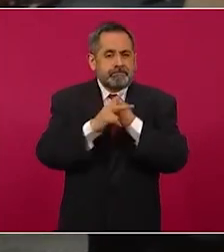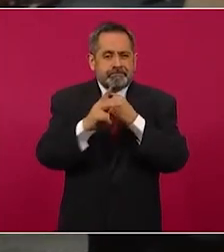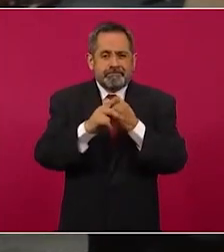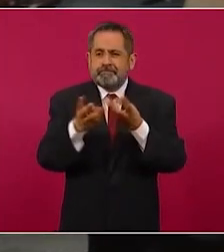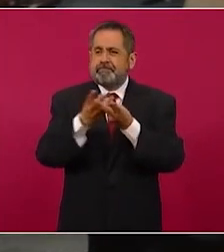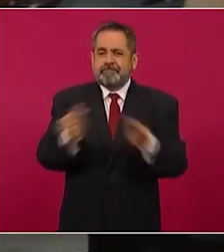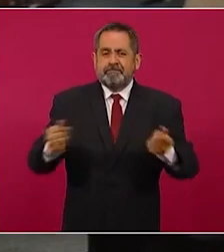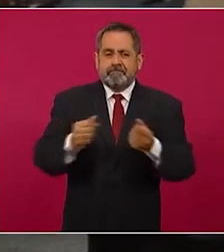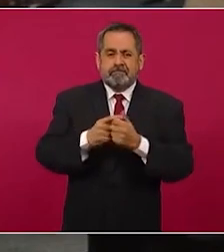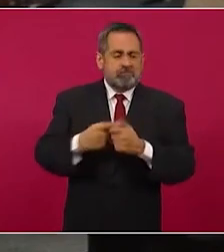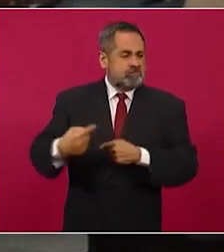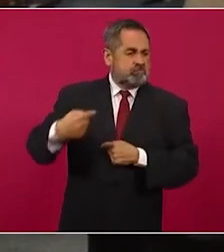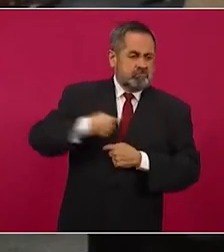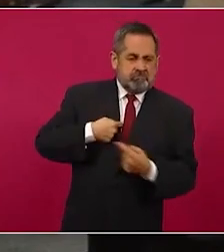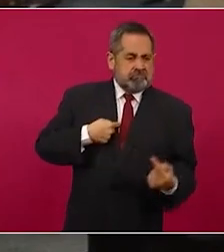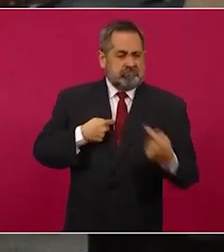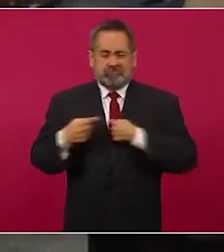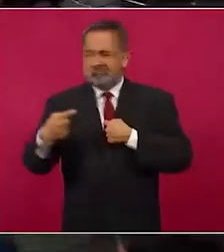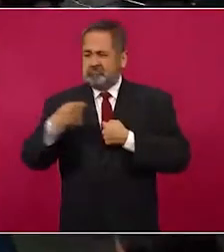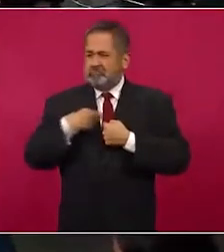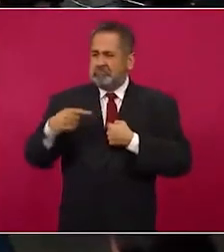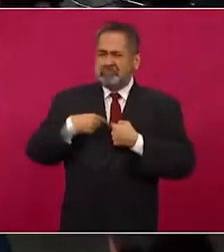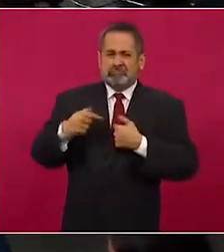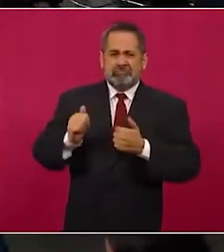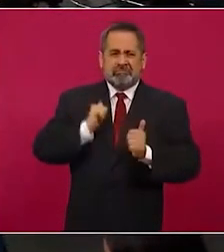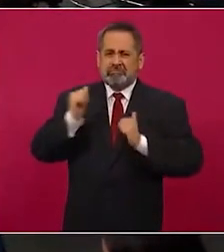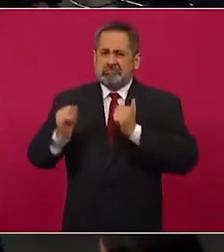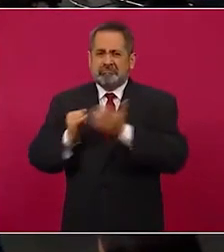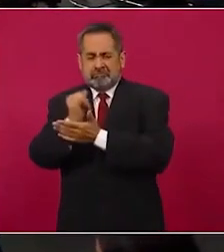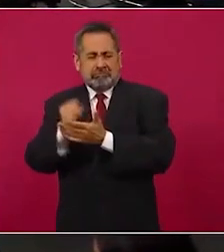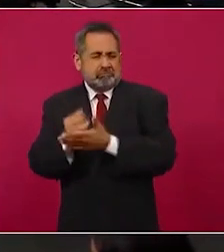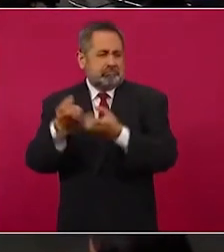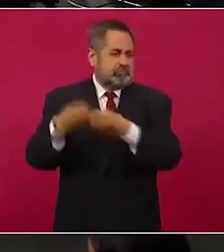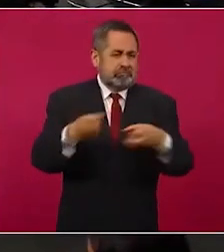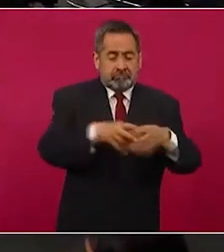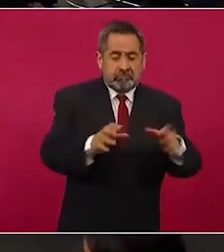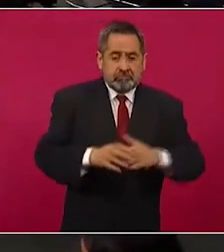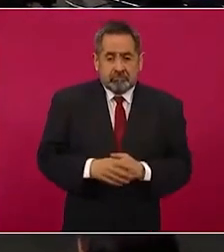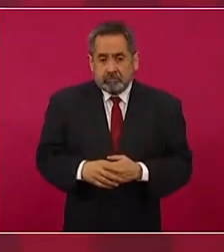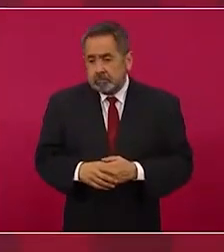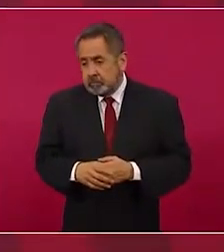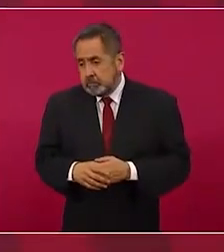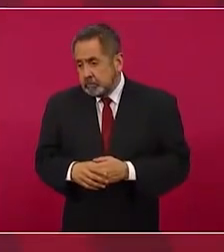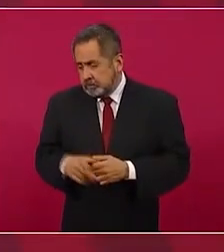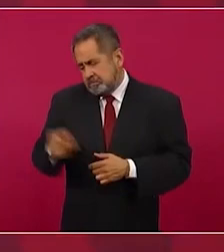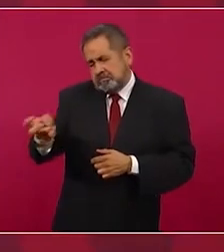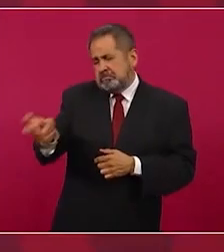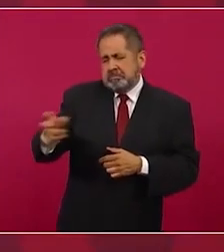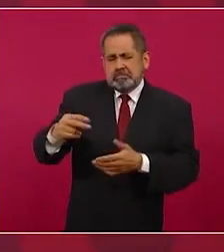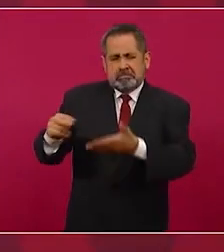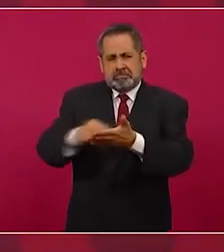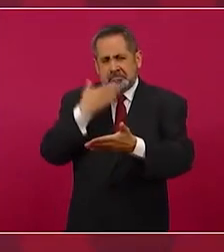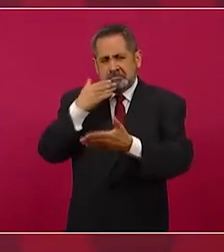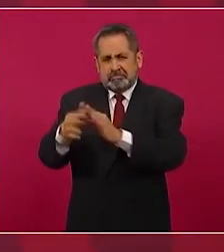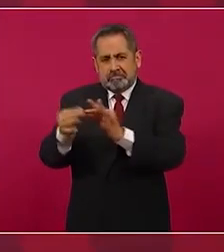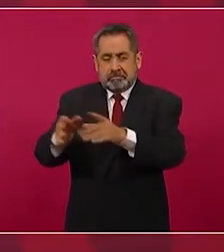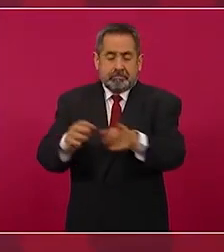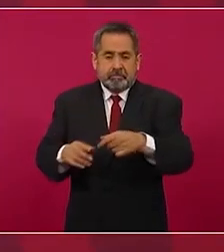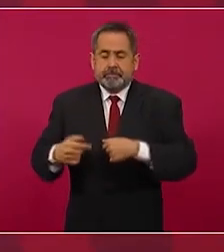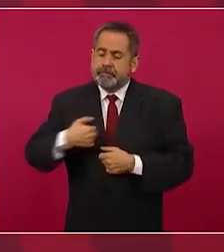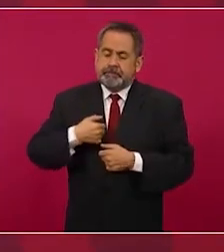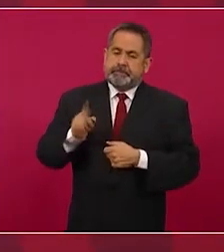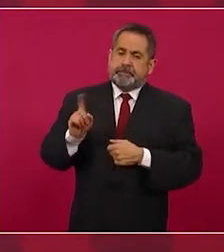el aniquilamiento sólo deja destrucción. Pues sí, pues eso lo puede suscribir, reforma. ¿Usted no? No,